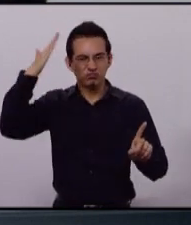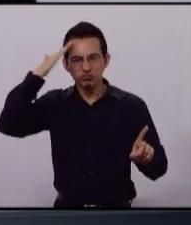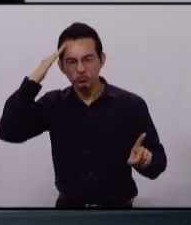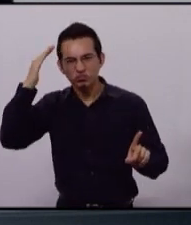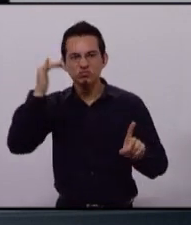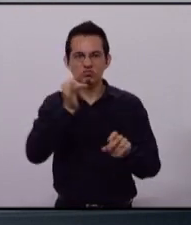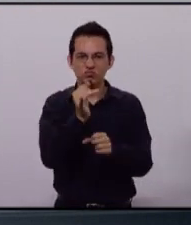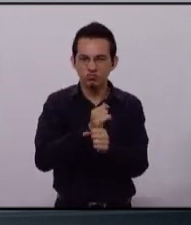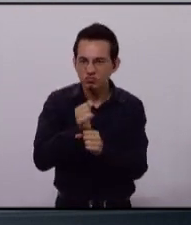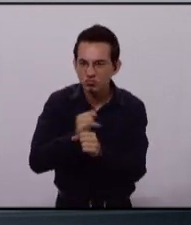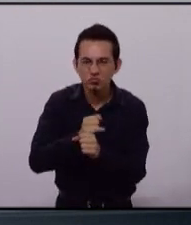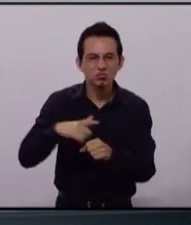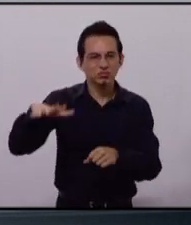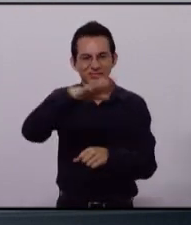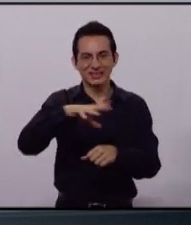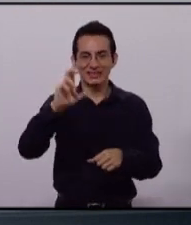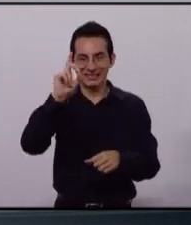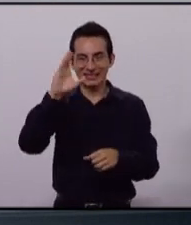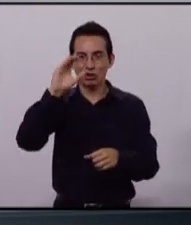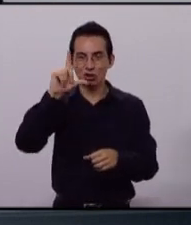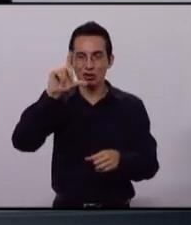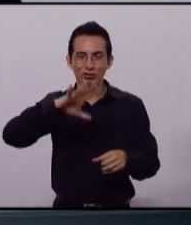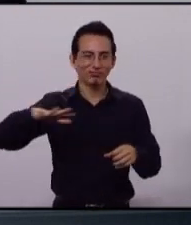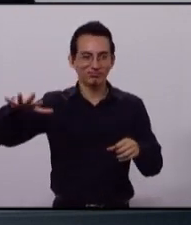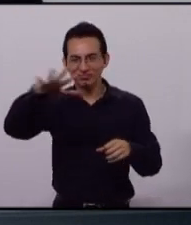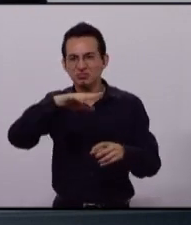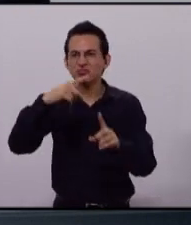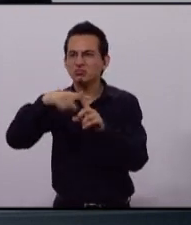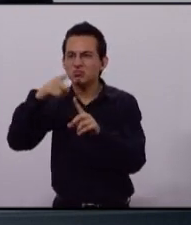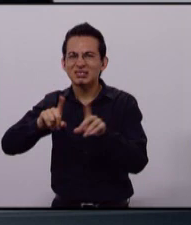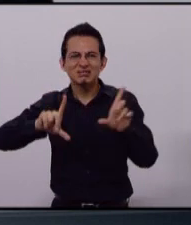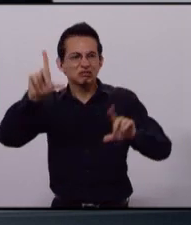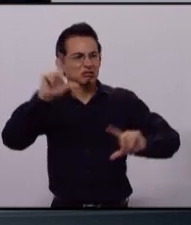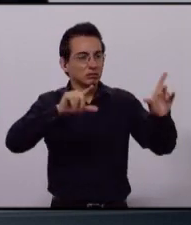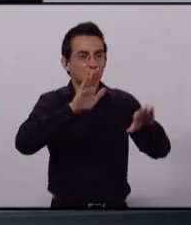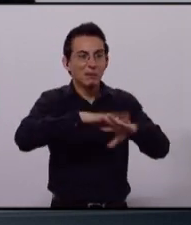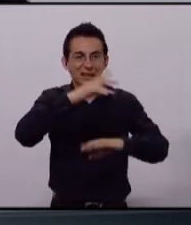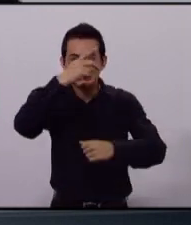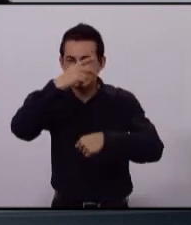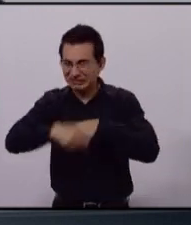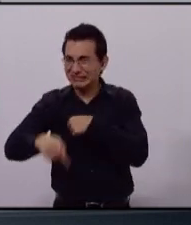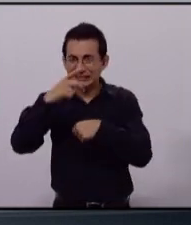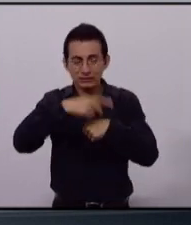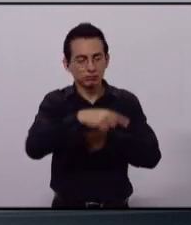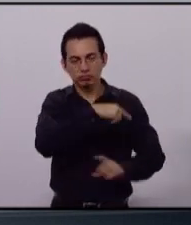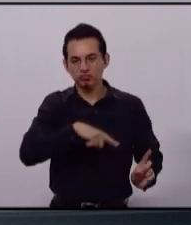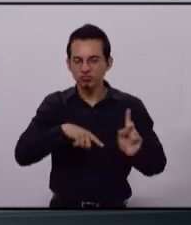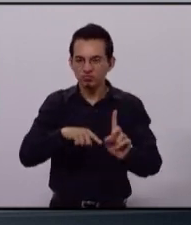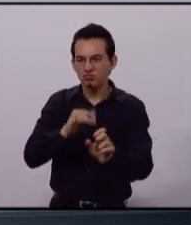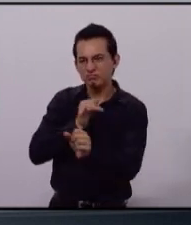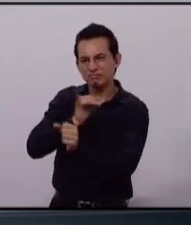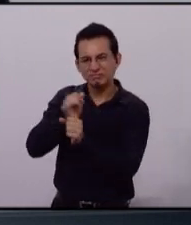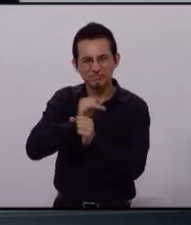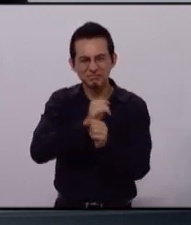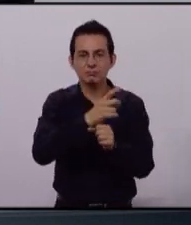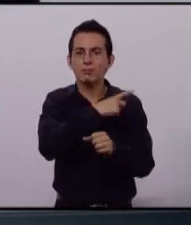seguridad de las 30 colonias que presentan los índices más altos de inseguridad. El objetivo es conocer de primera mano la problemática